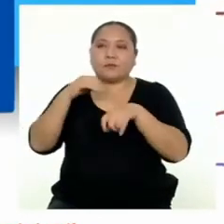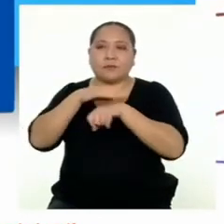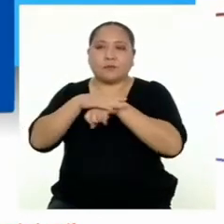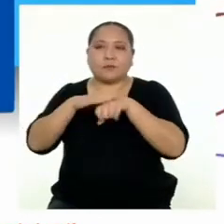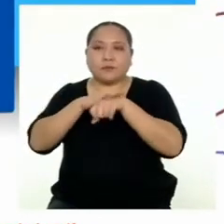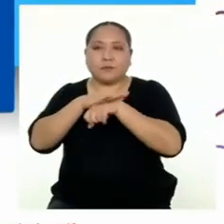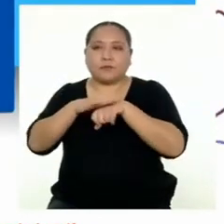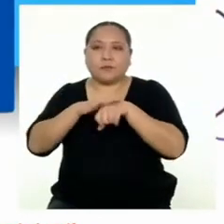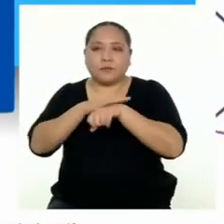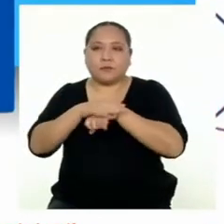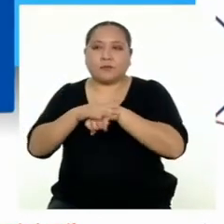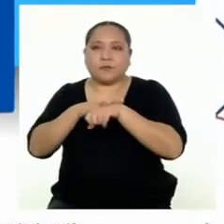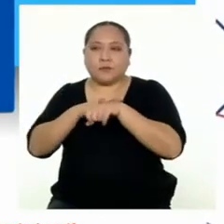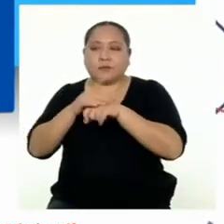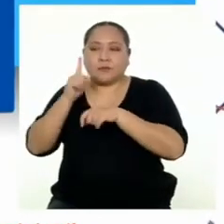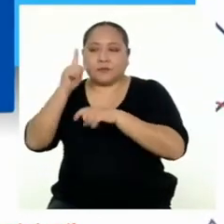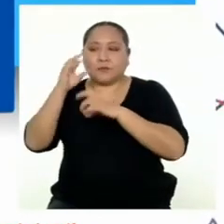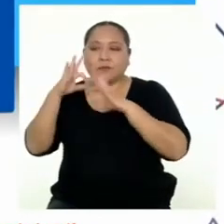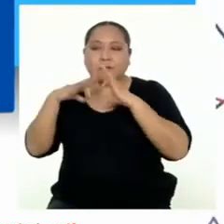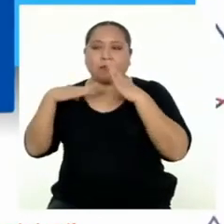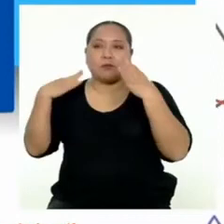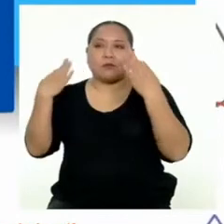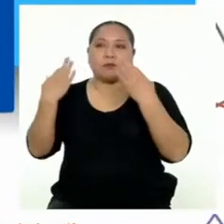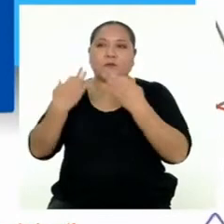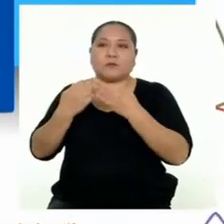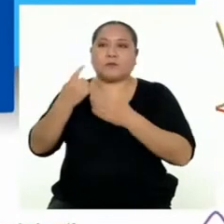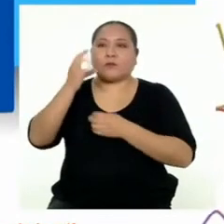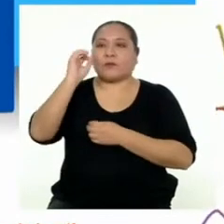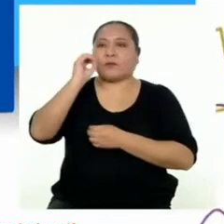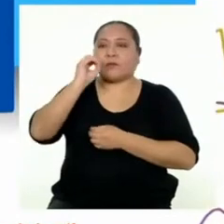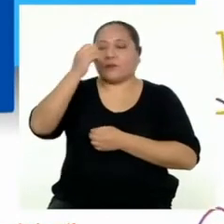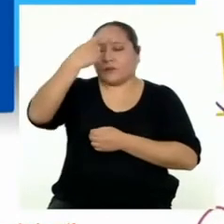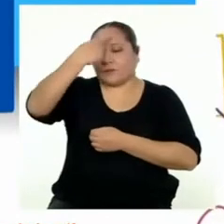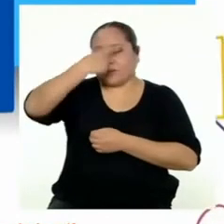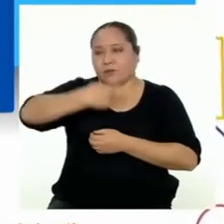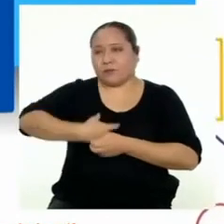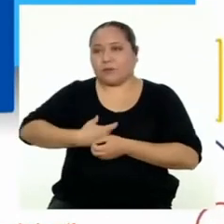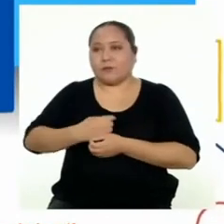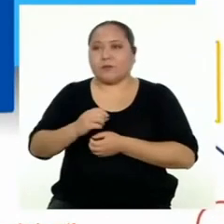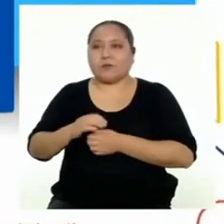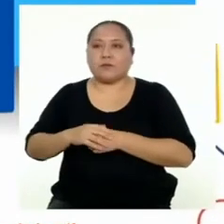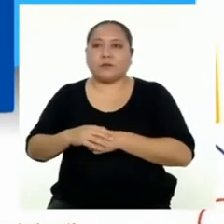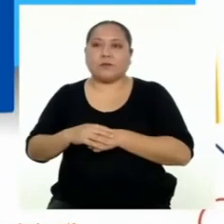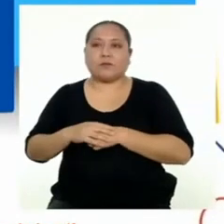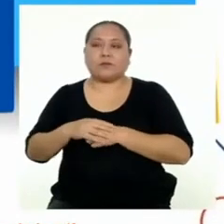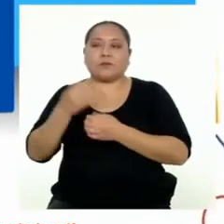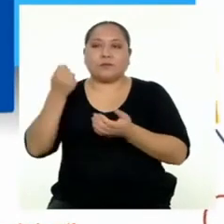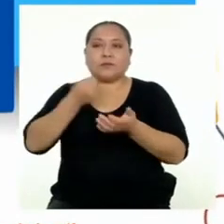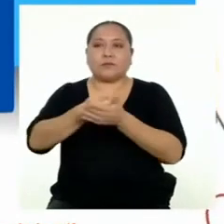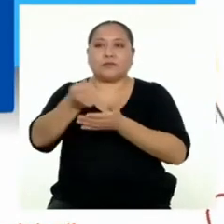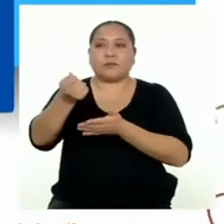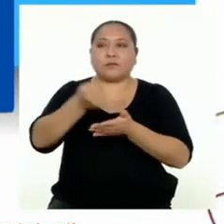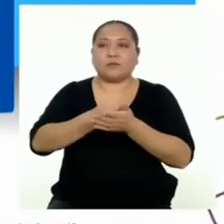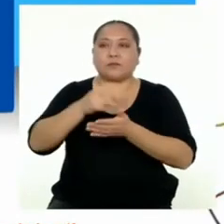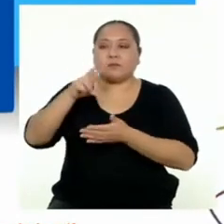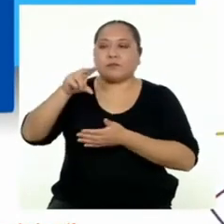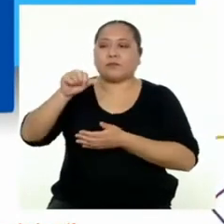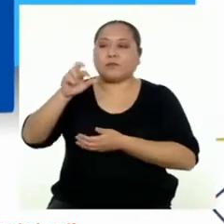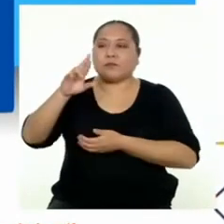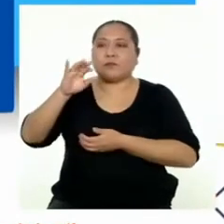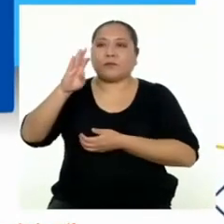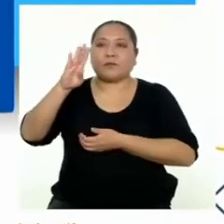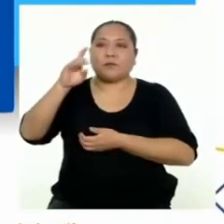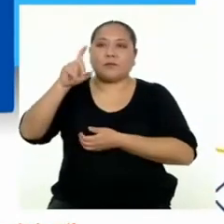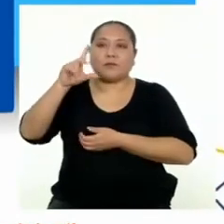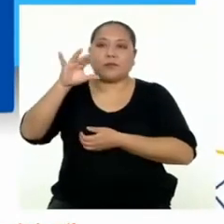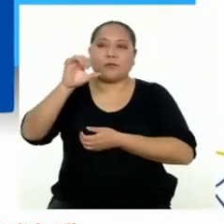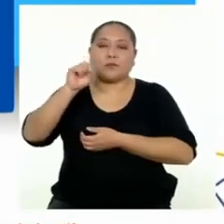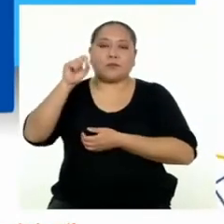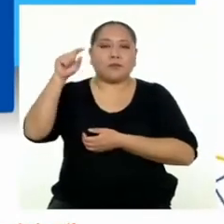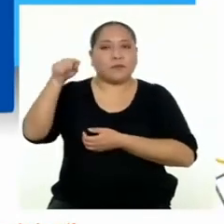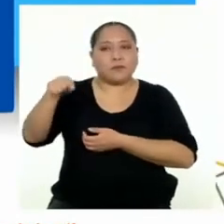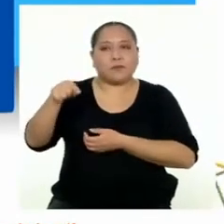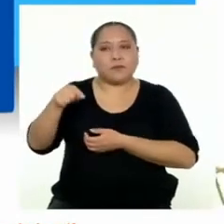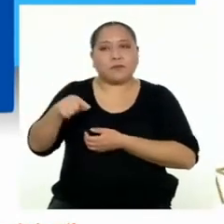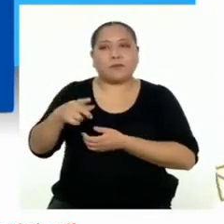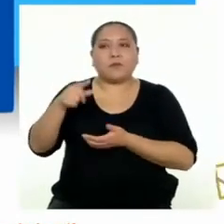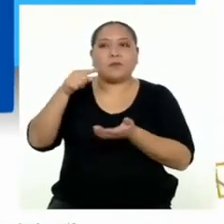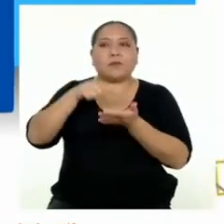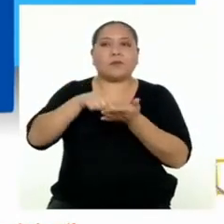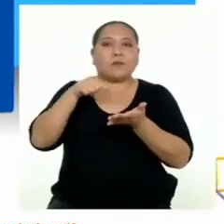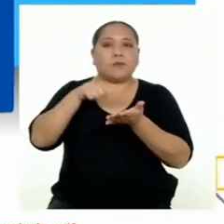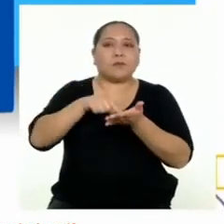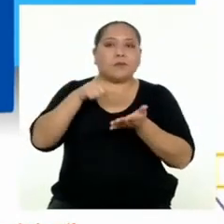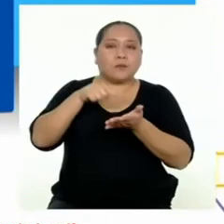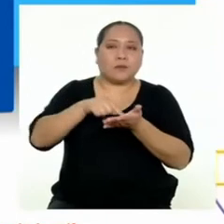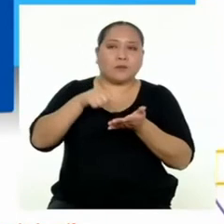planificados de manera familiar o personal. Los gastos variables, que vendrían a ser las